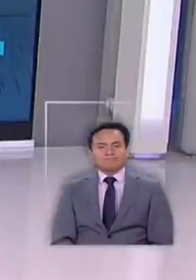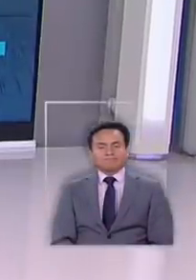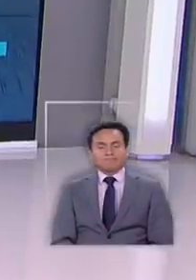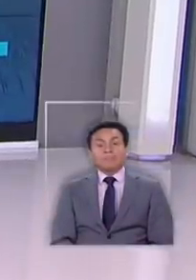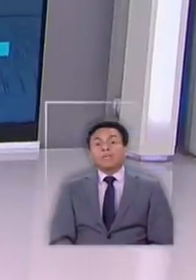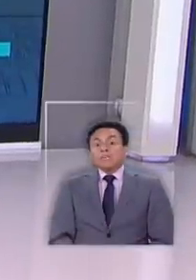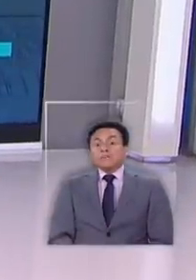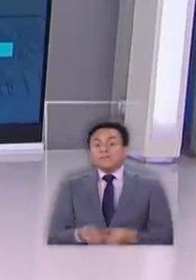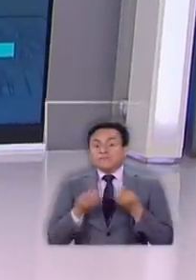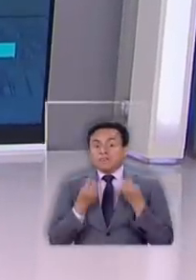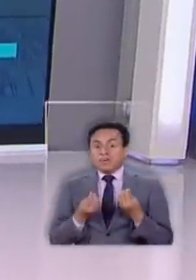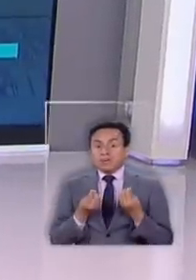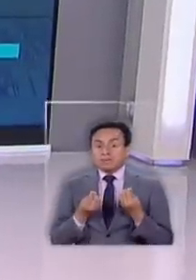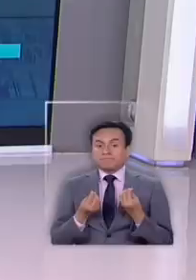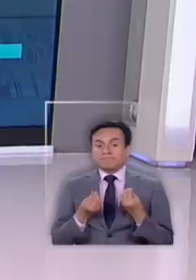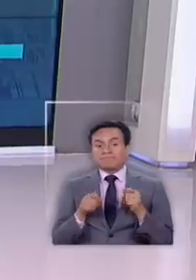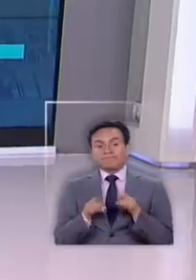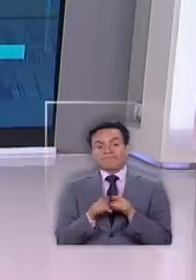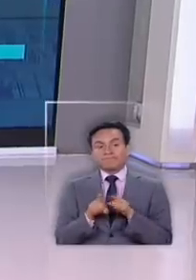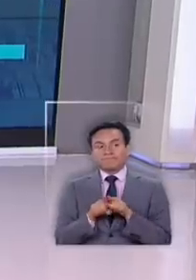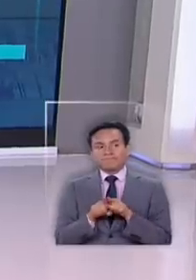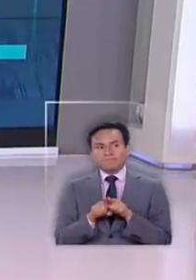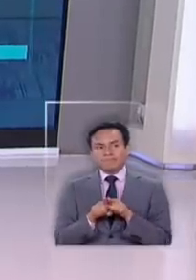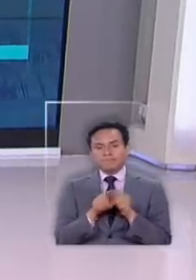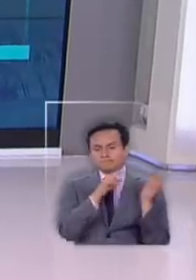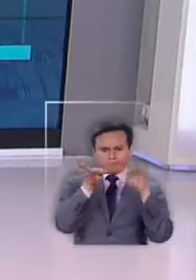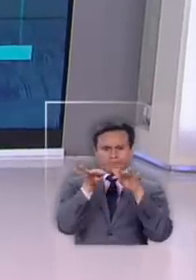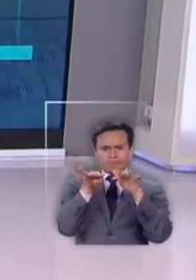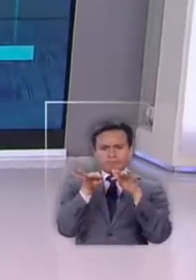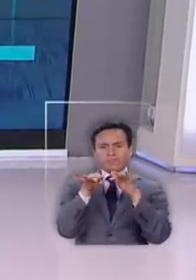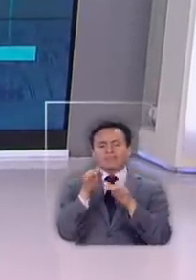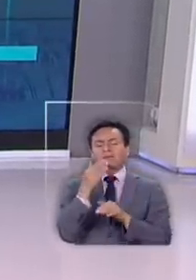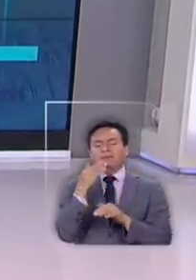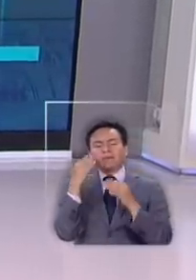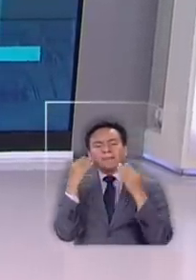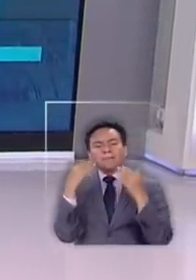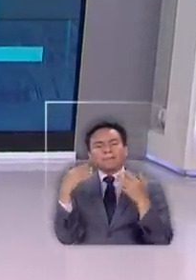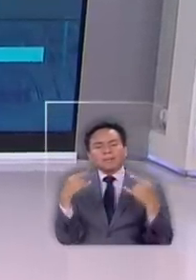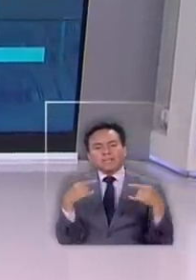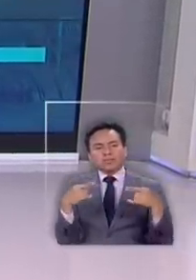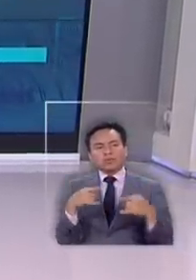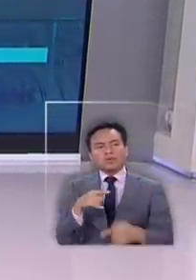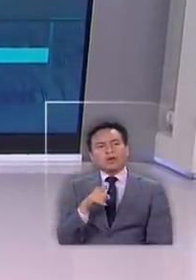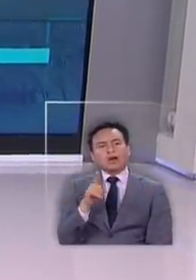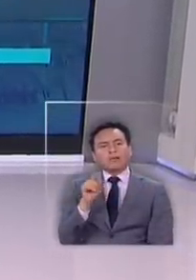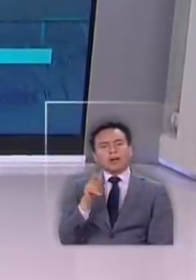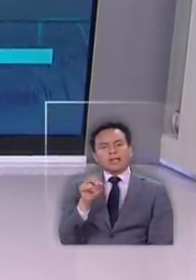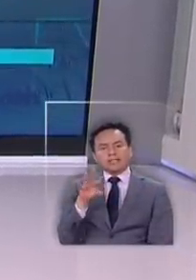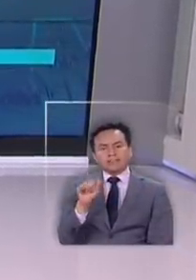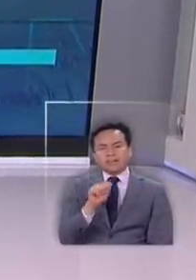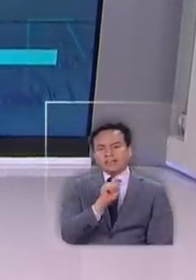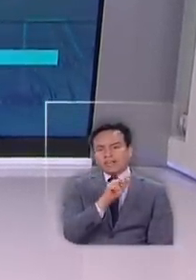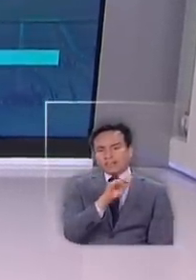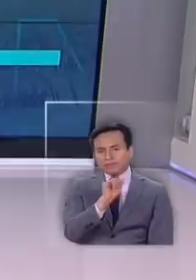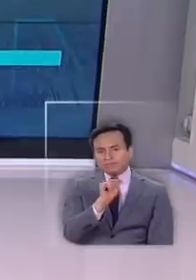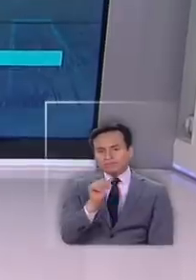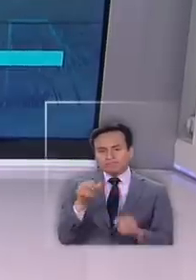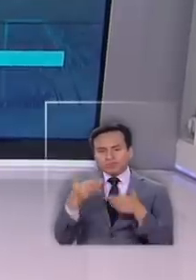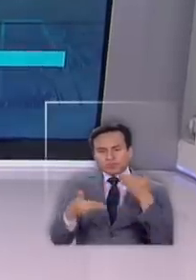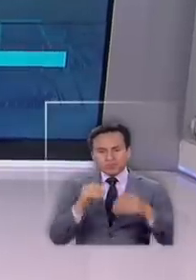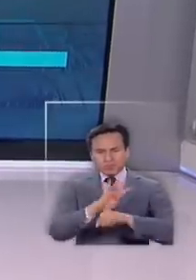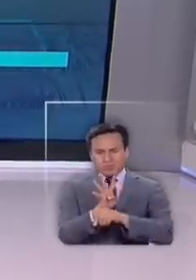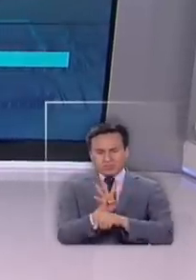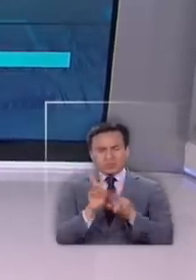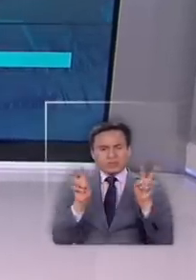bien y así como estuvo en el ojo en el ojo del huracán el partido entre Atalanta y Valencia por el contagio del COVID